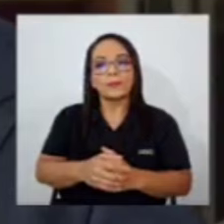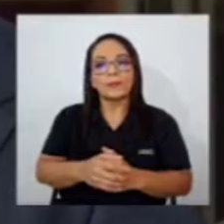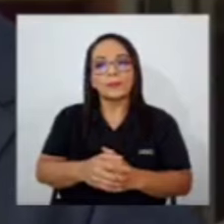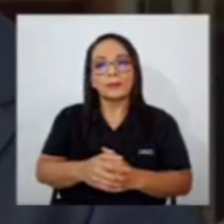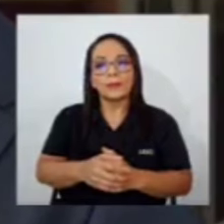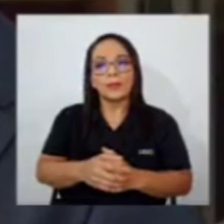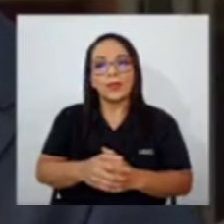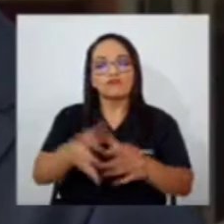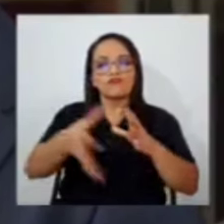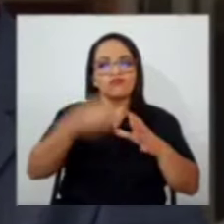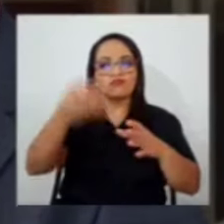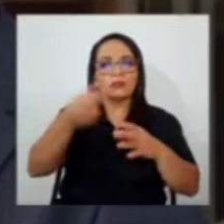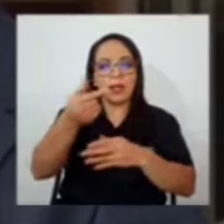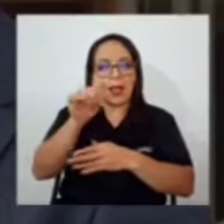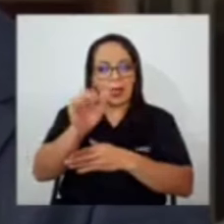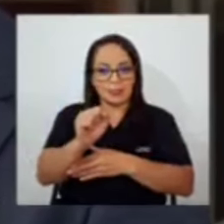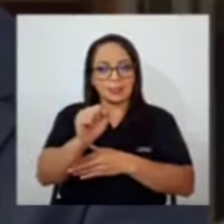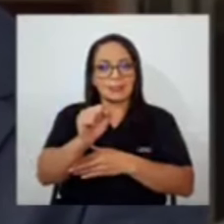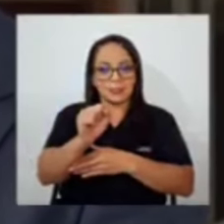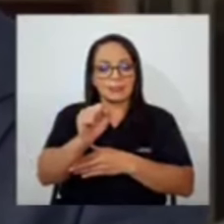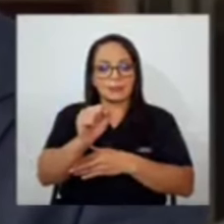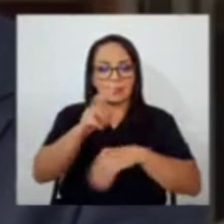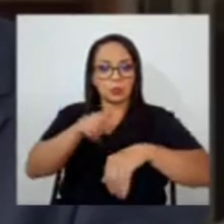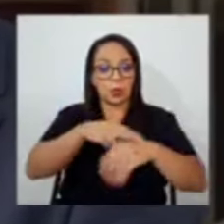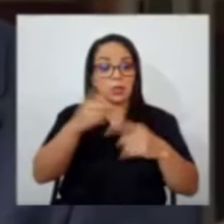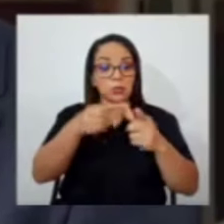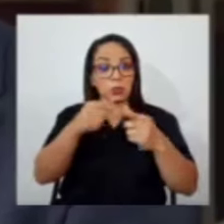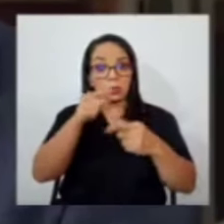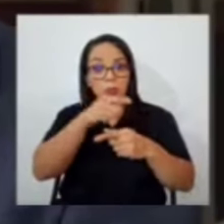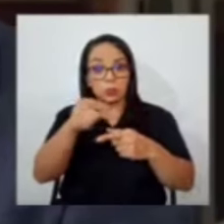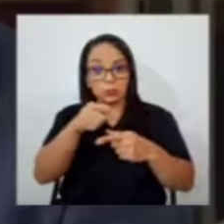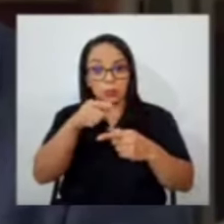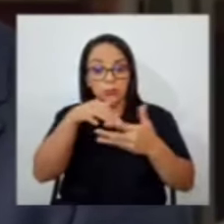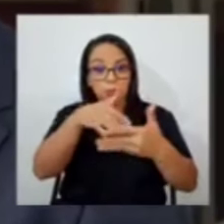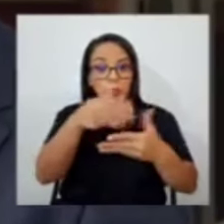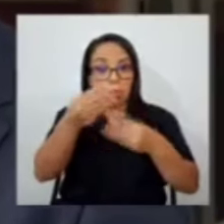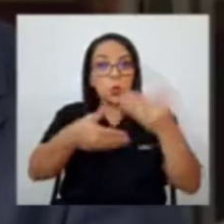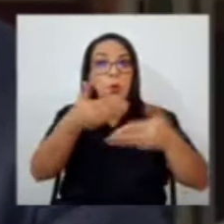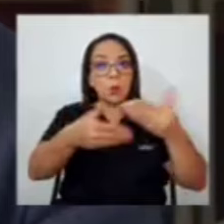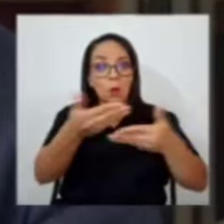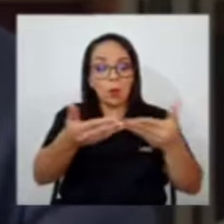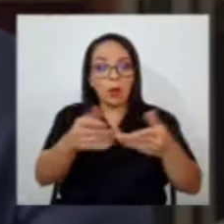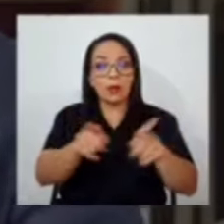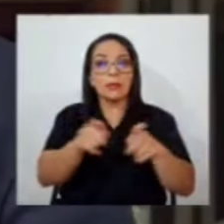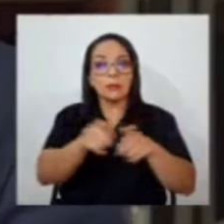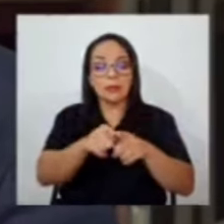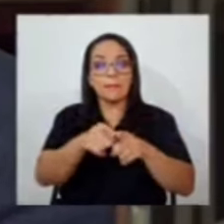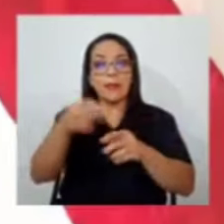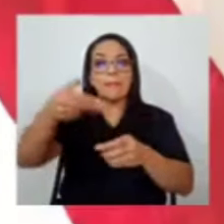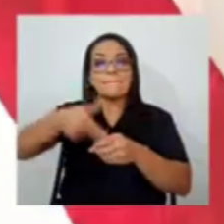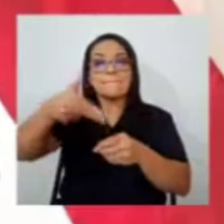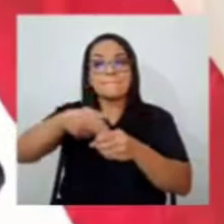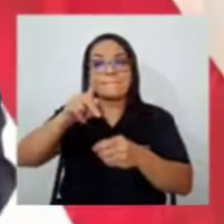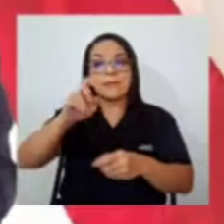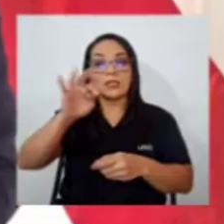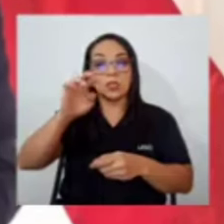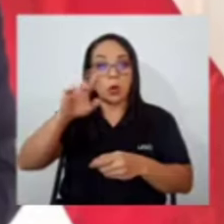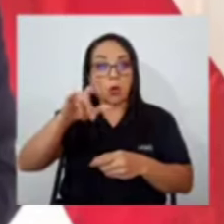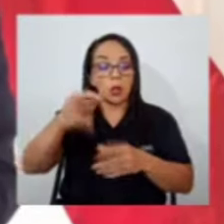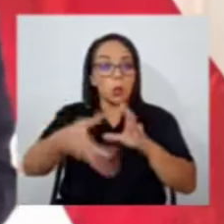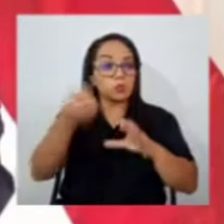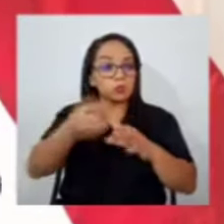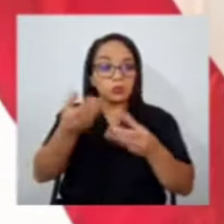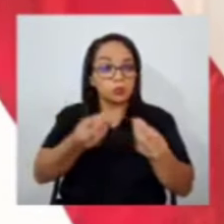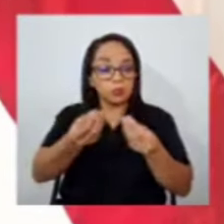saber cómo van esos estudios y si dentro de su ruta de gobierno contemplan también la explotación de petróleo. Gracias. Vamos a ver, ahí hay